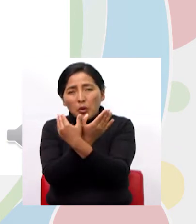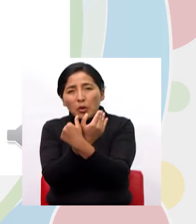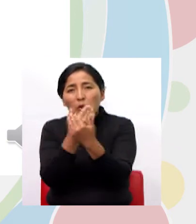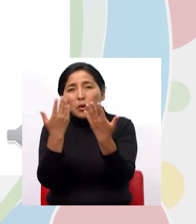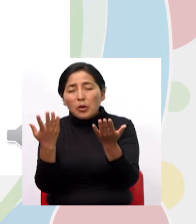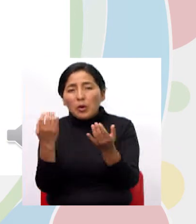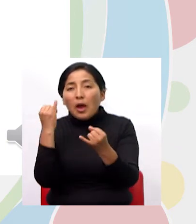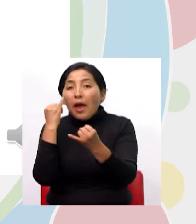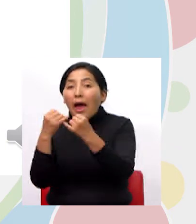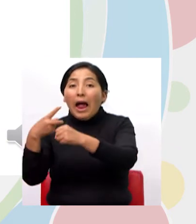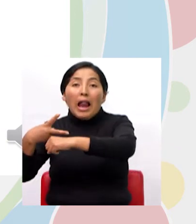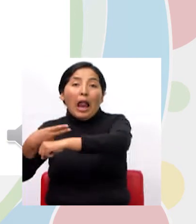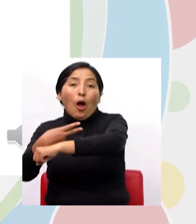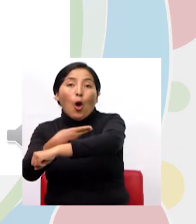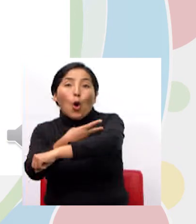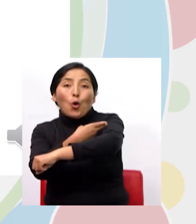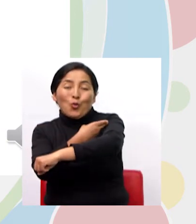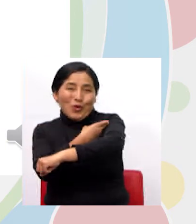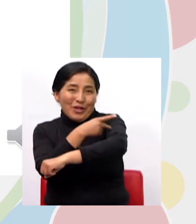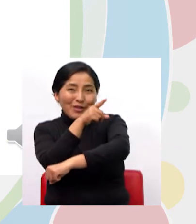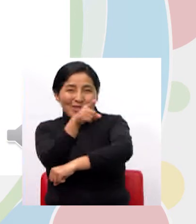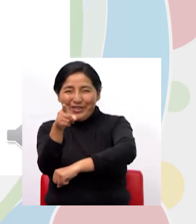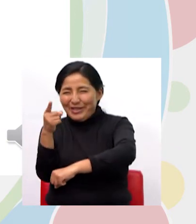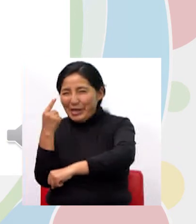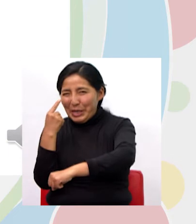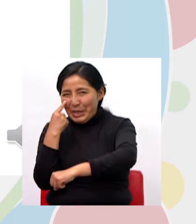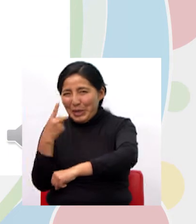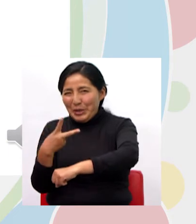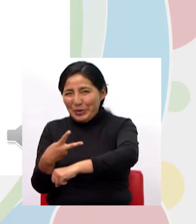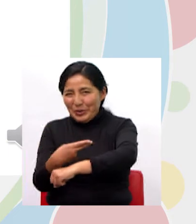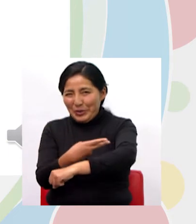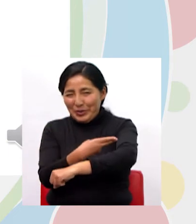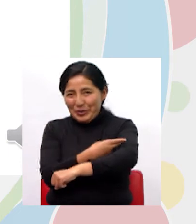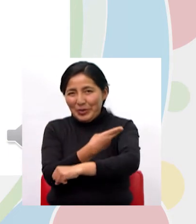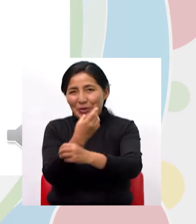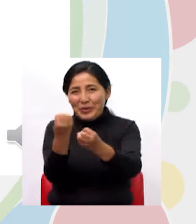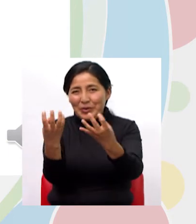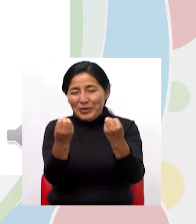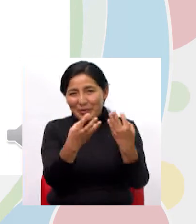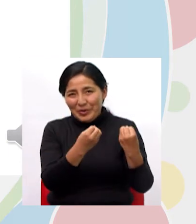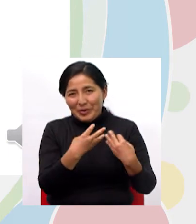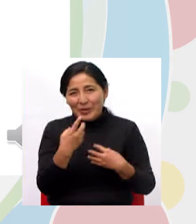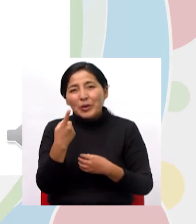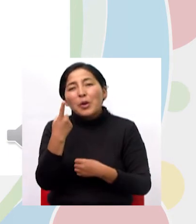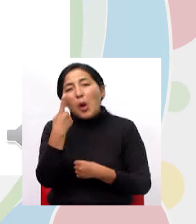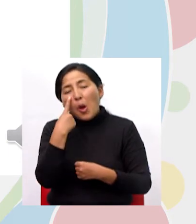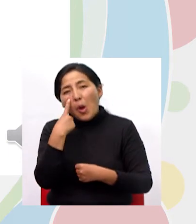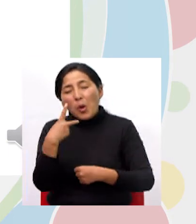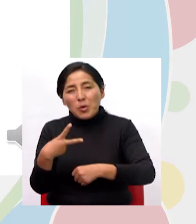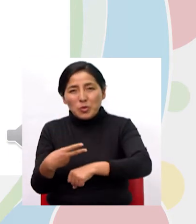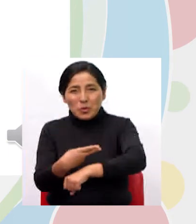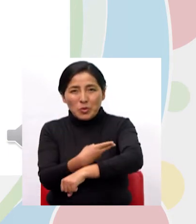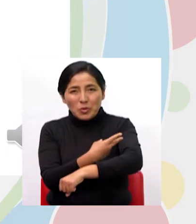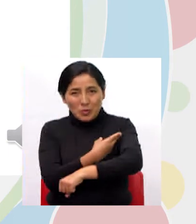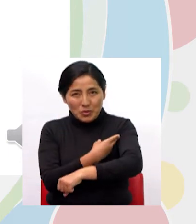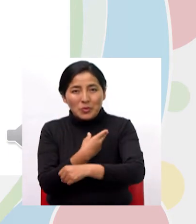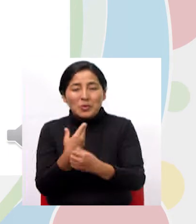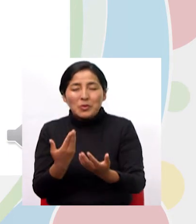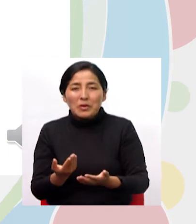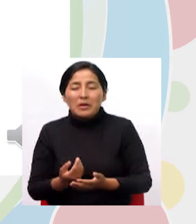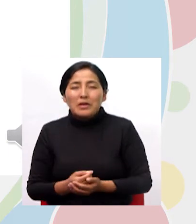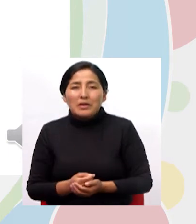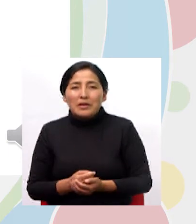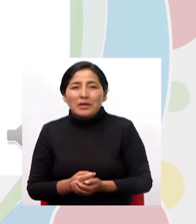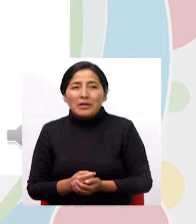tenemos una oveja ¿cuántos conocen una ovejita? estoy segura que muchos muchos o todos conocen a una oveja